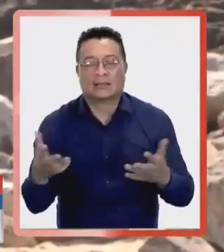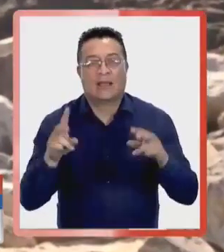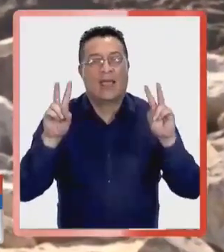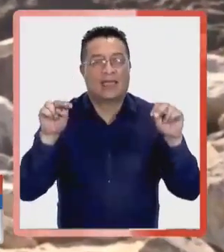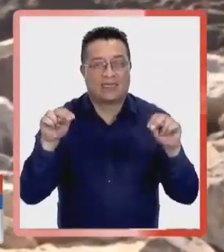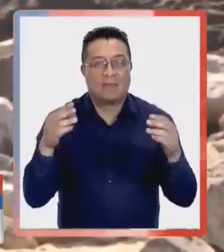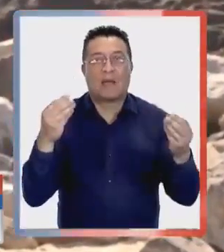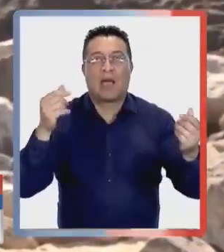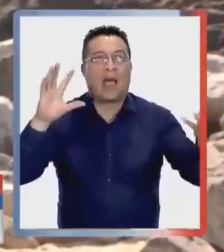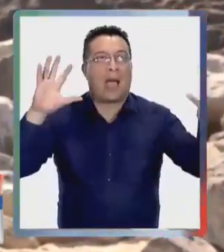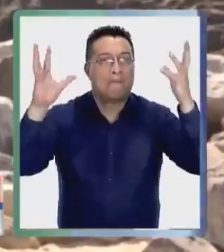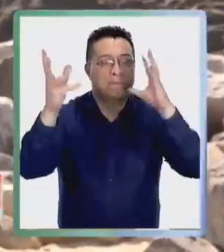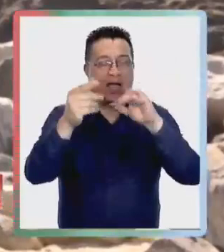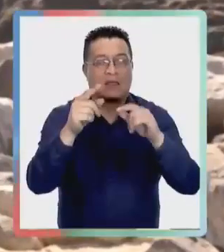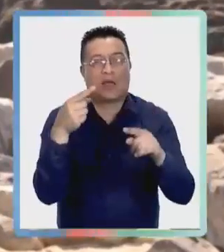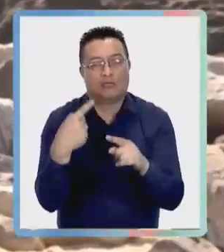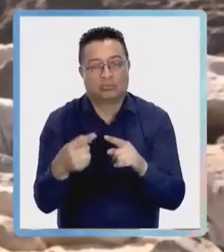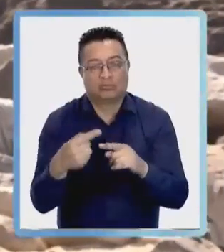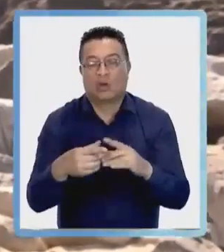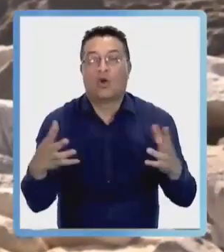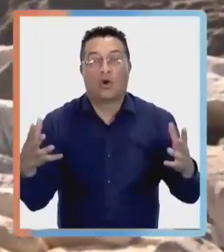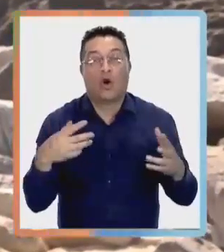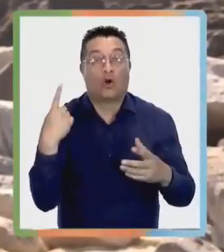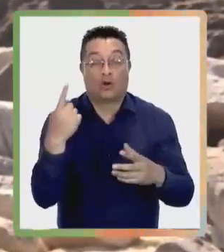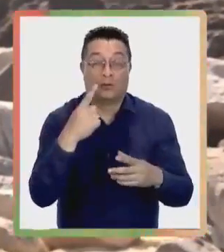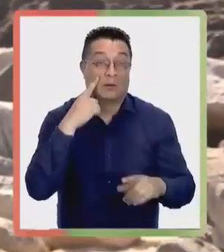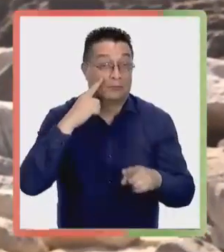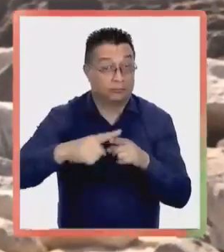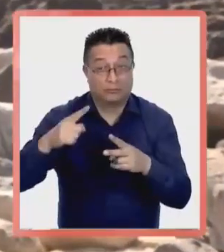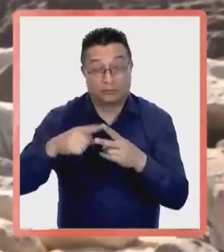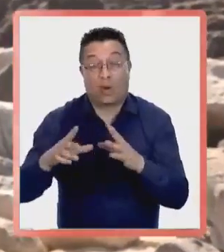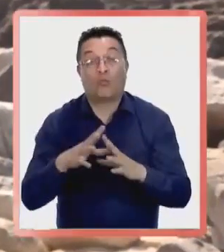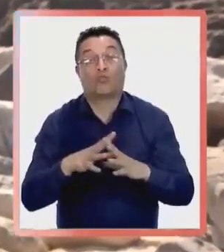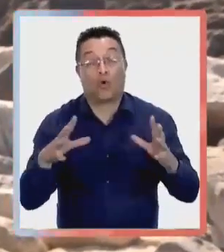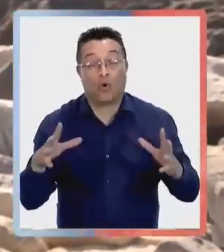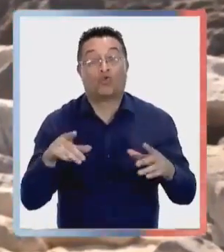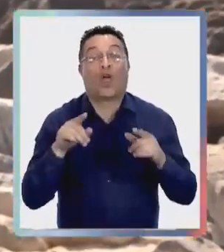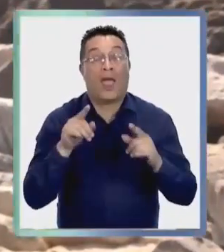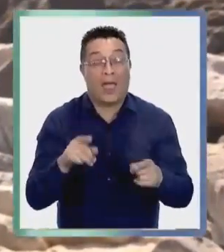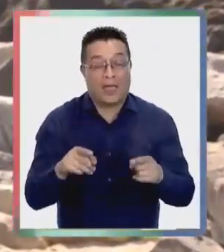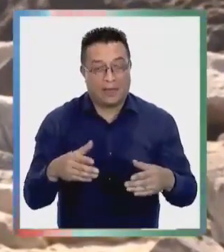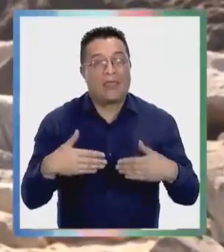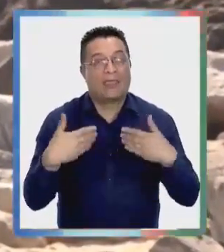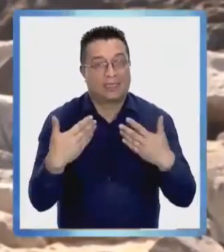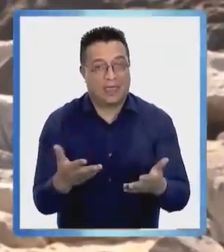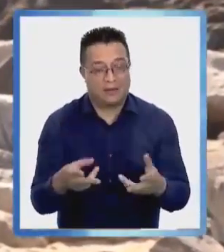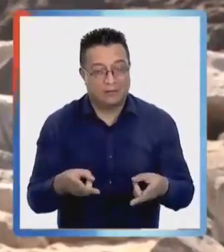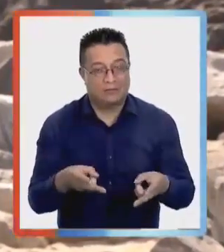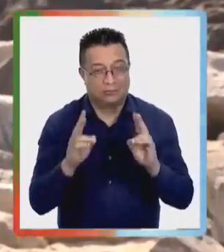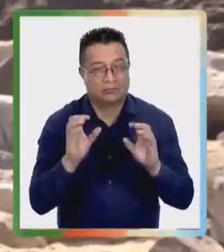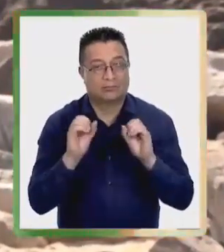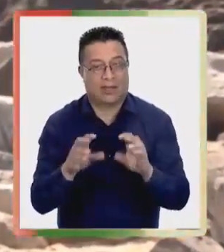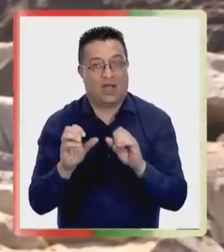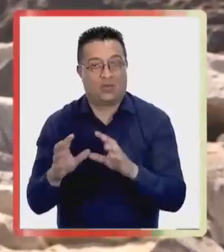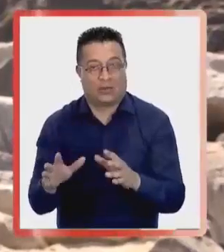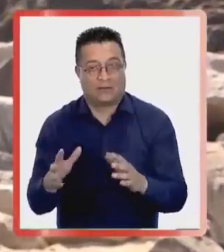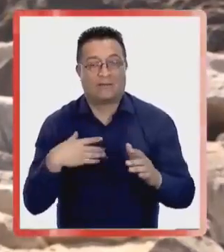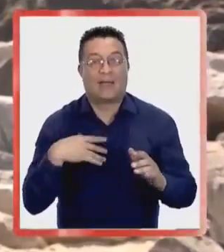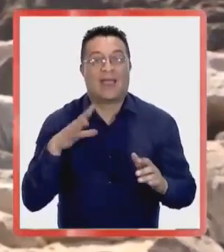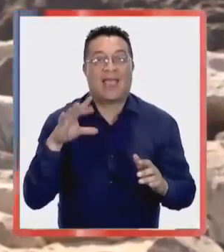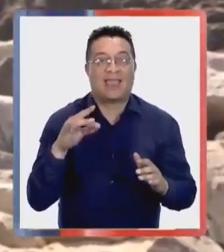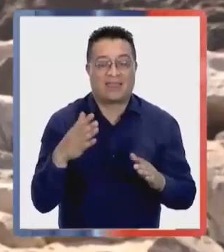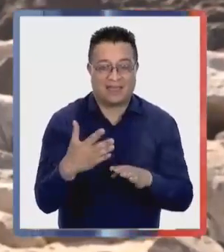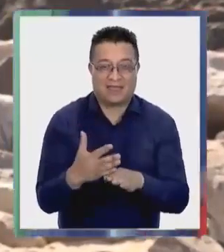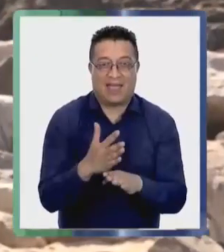en materia ya medioambiental o de todo tipo es por mucho desconocimiento. Entonces generar instancias educativas en